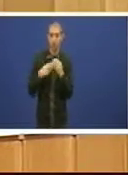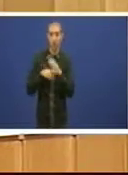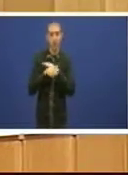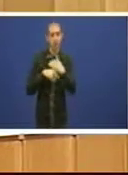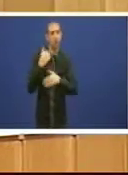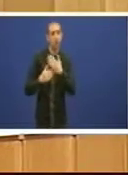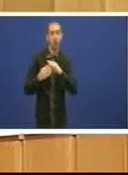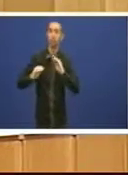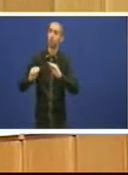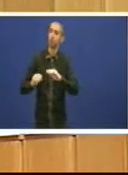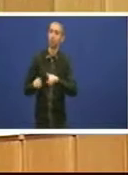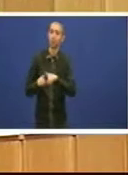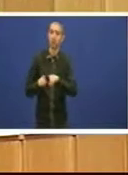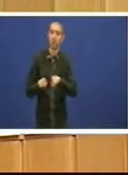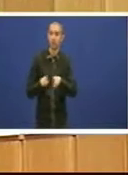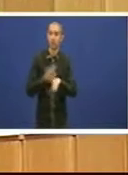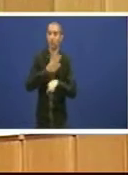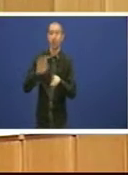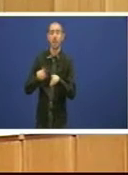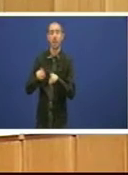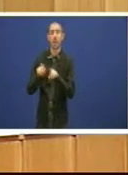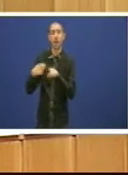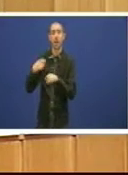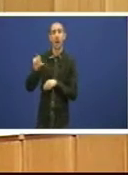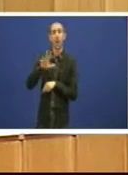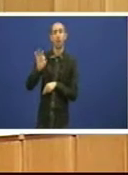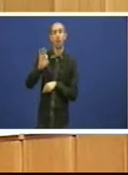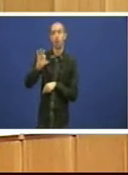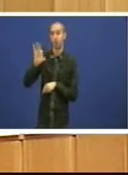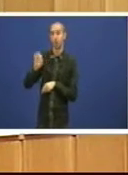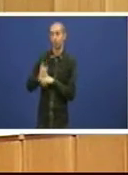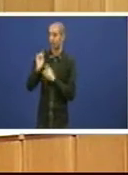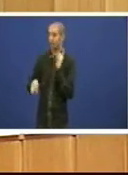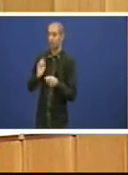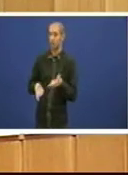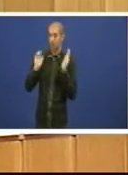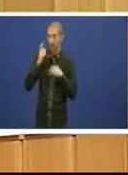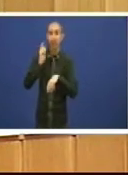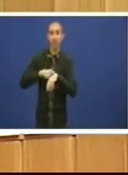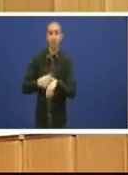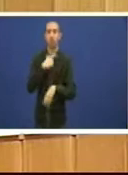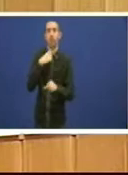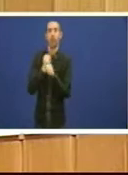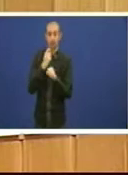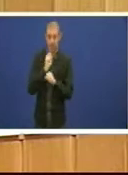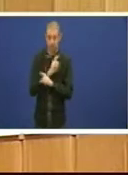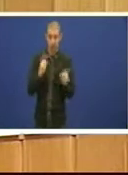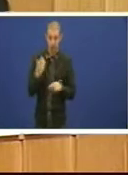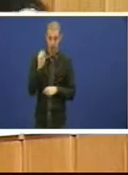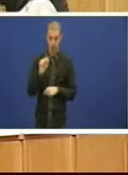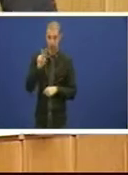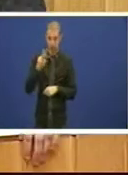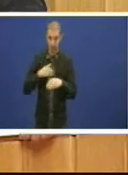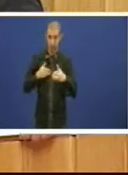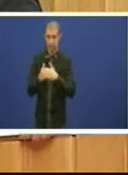dilicencia dun papai de familia que teñen o señor Galloso e demais compañeros mártires veremos se chega a finais do ano 2012 así